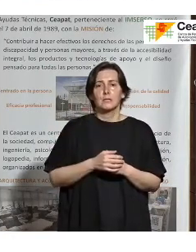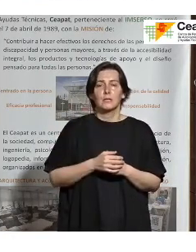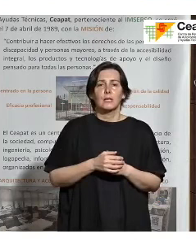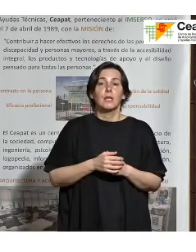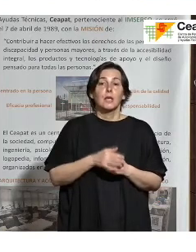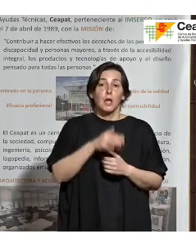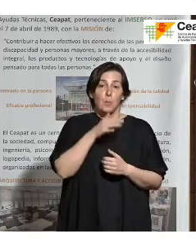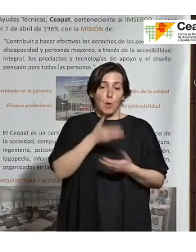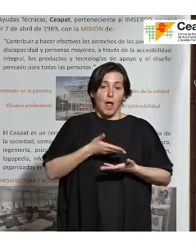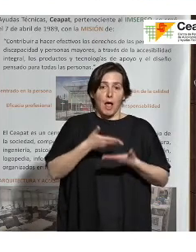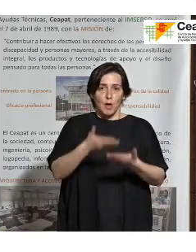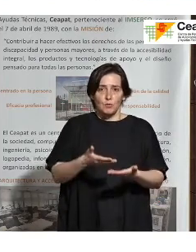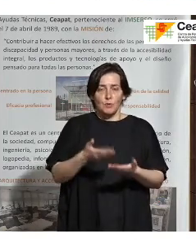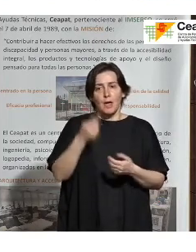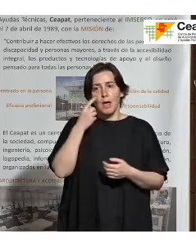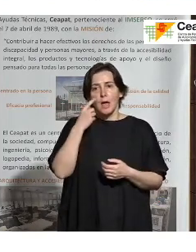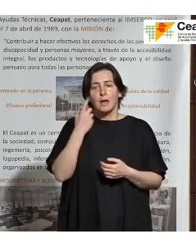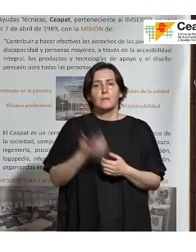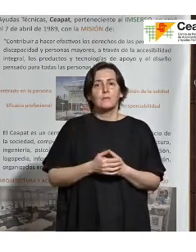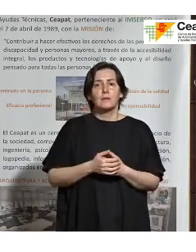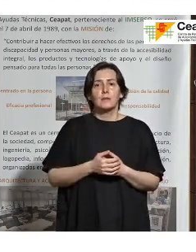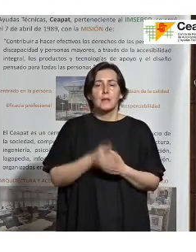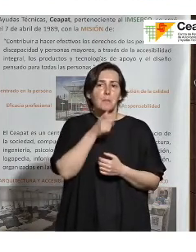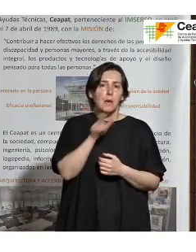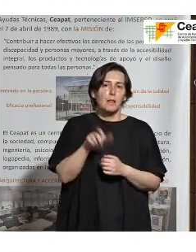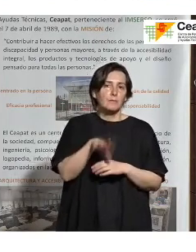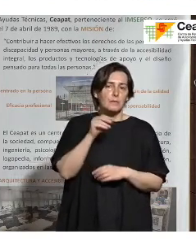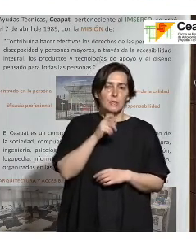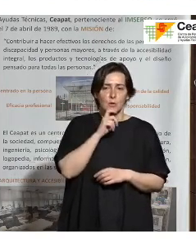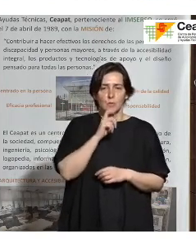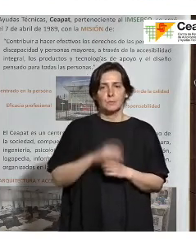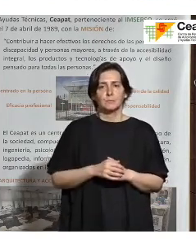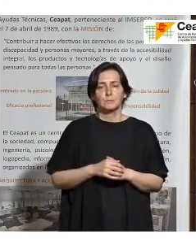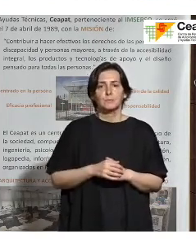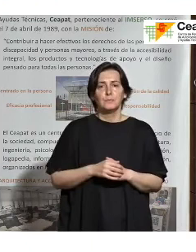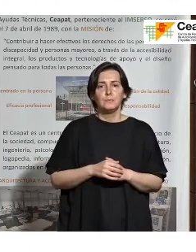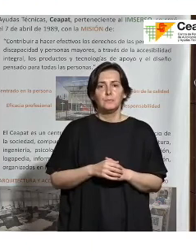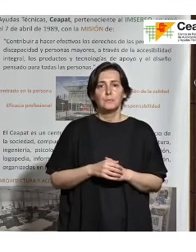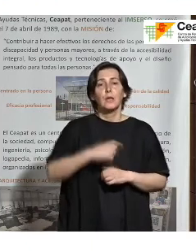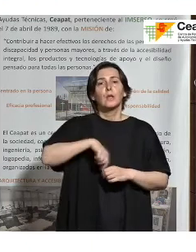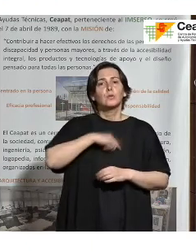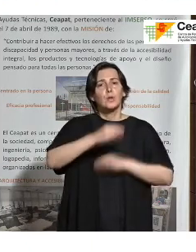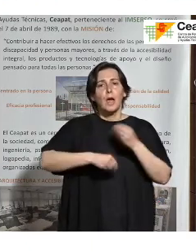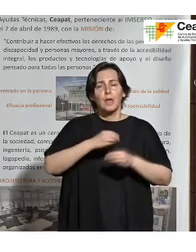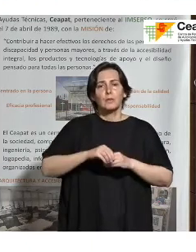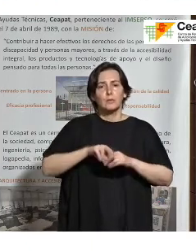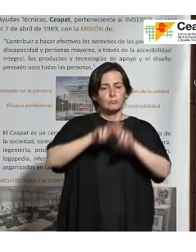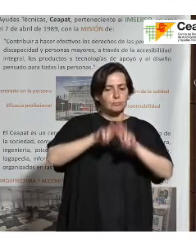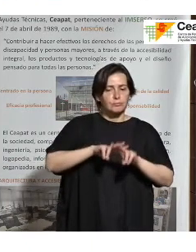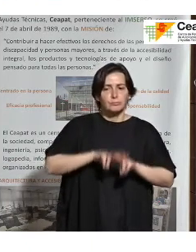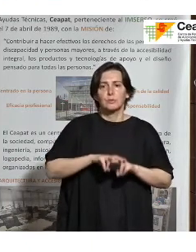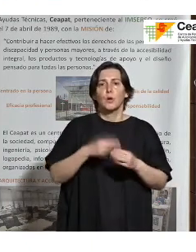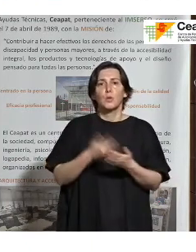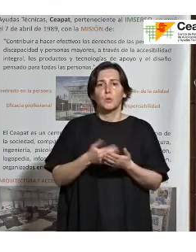a ver cómo se definen determinadas palabras. ¿Y cómo estamos haciendo la revisión de los documentos? Pues